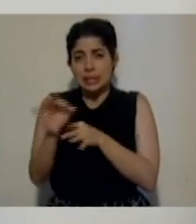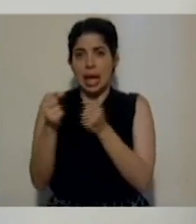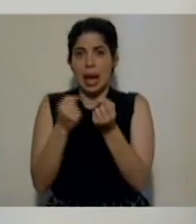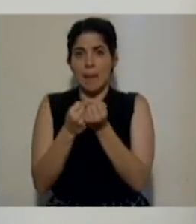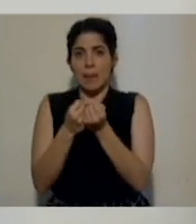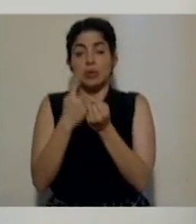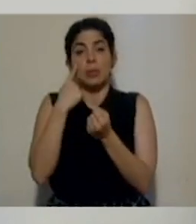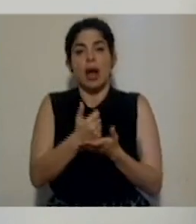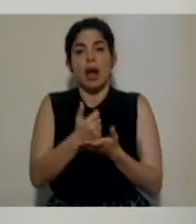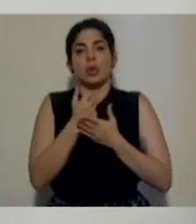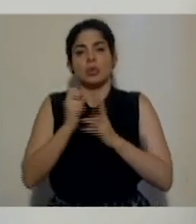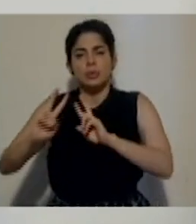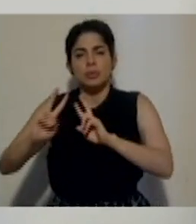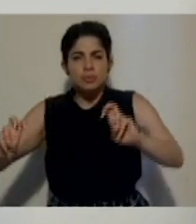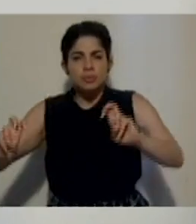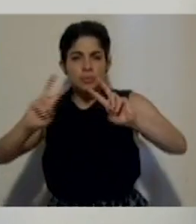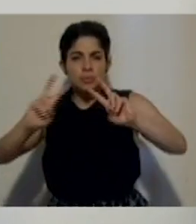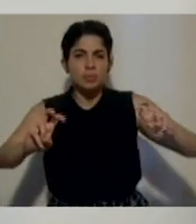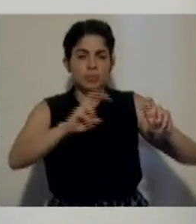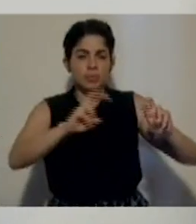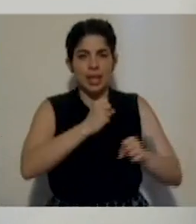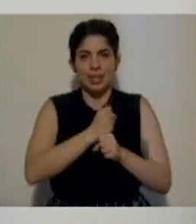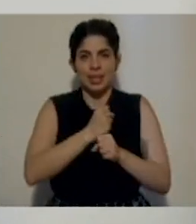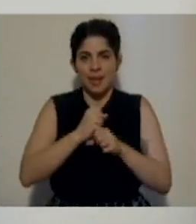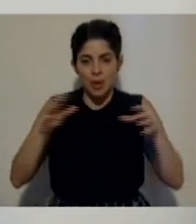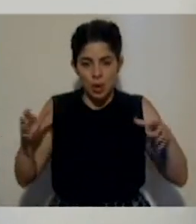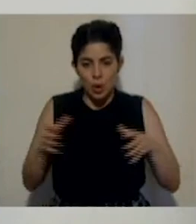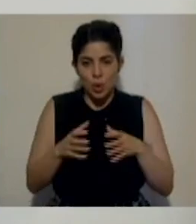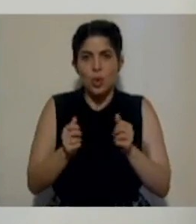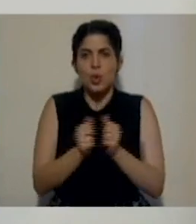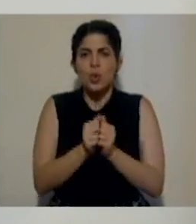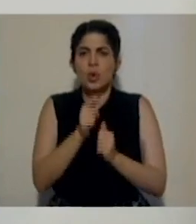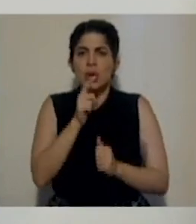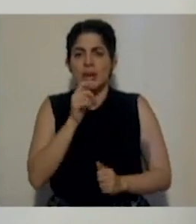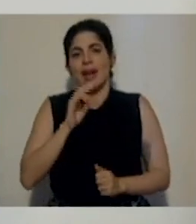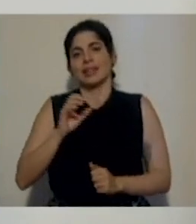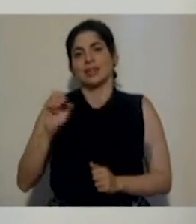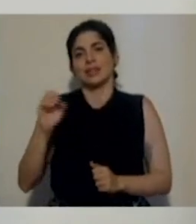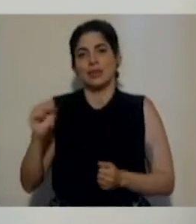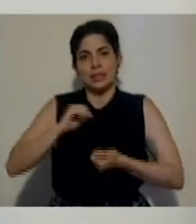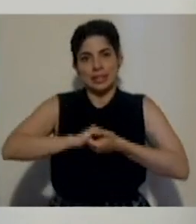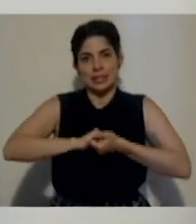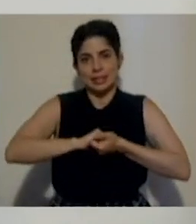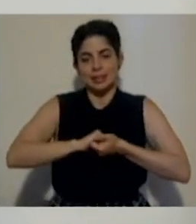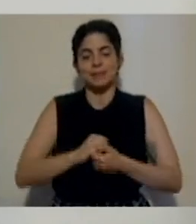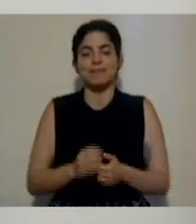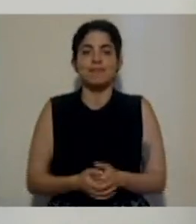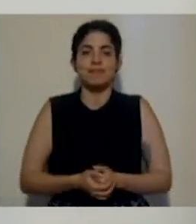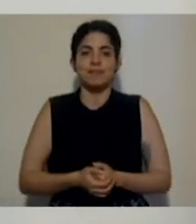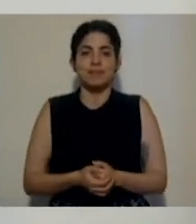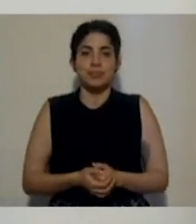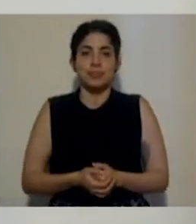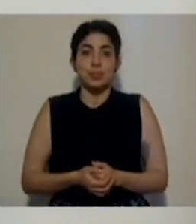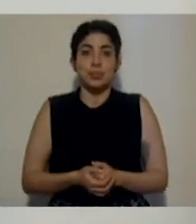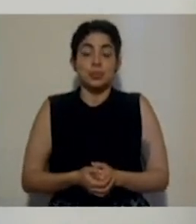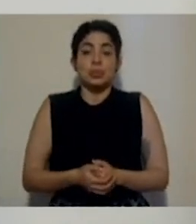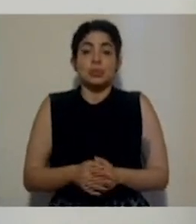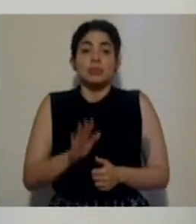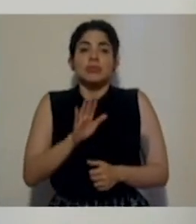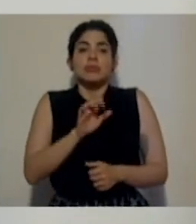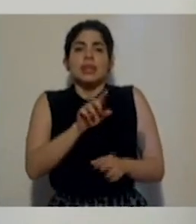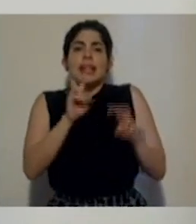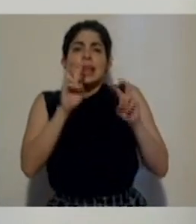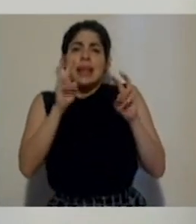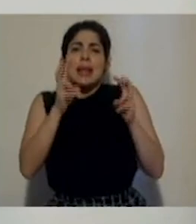esa revisión y ese trabajo conjunto de la mano de la Caja Costavicense de Seguro Social. Con el tema